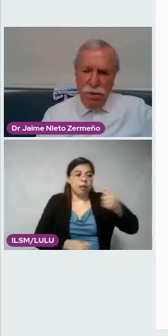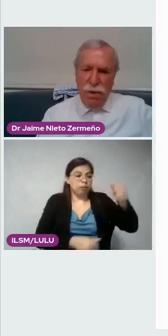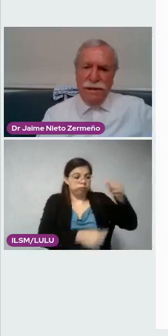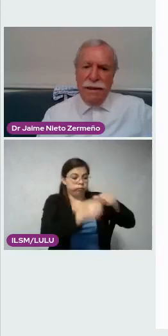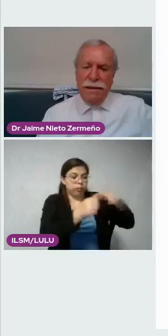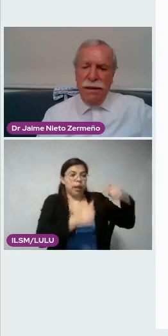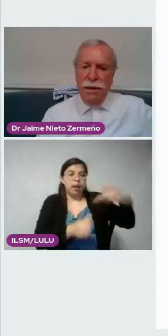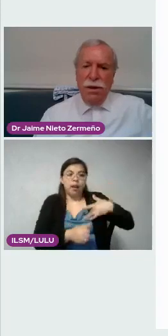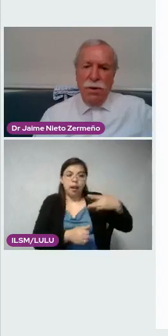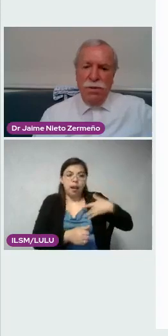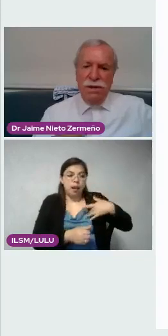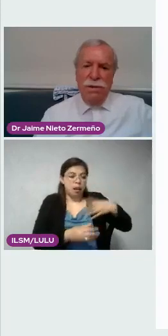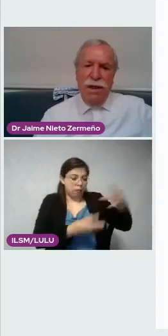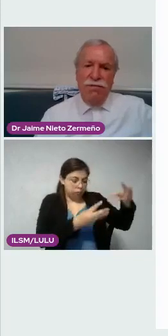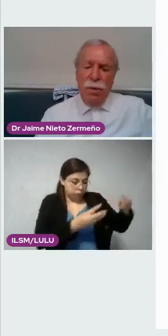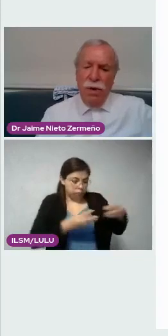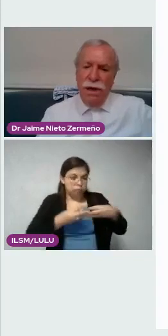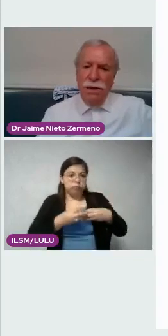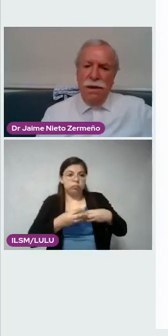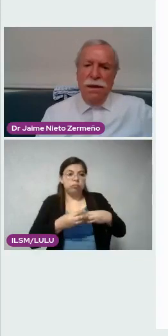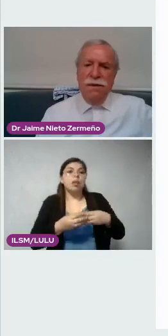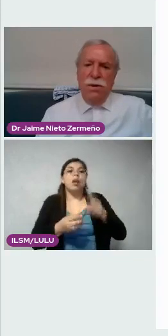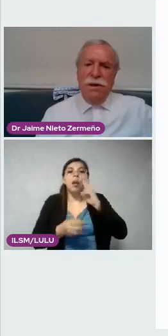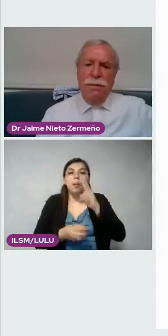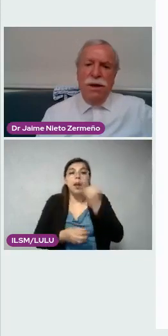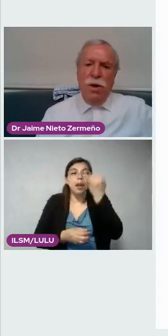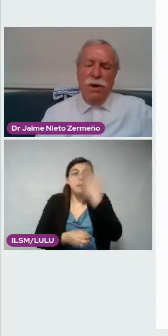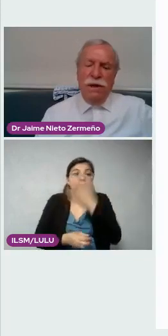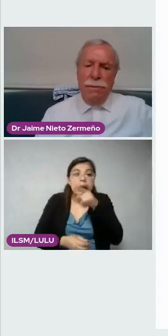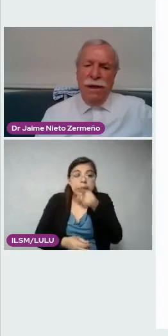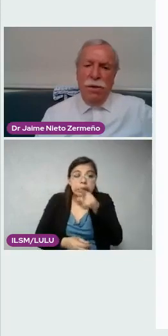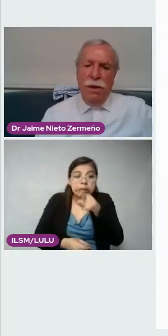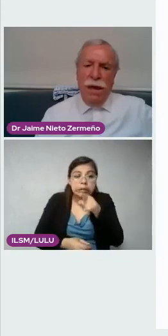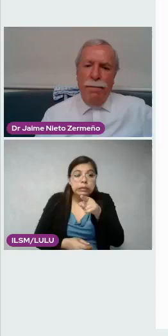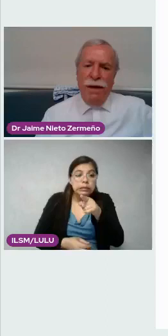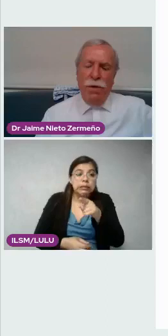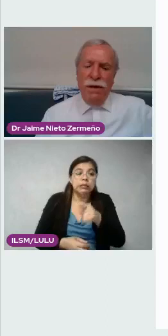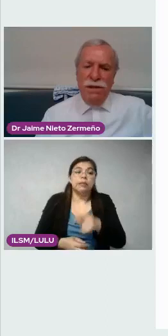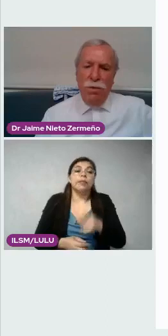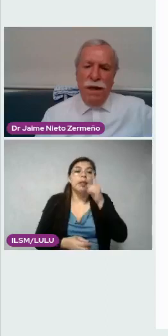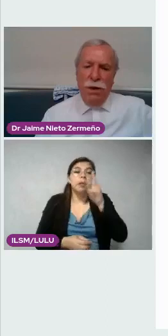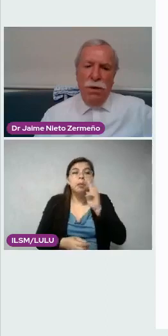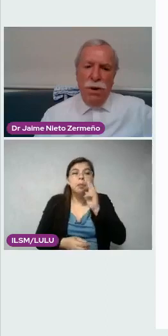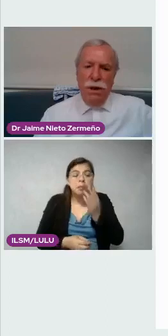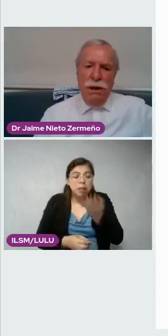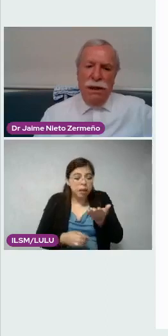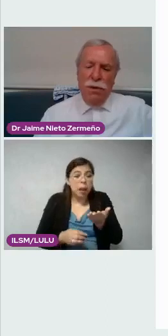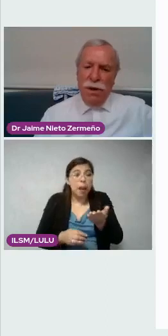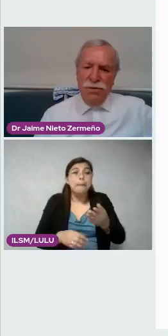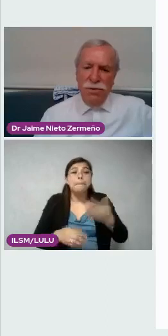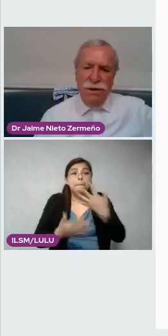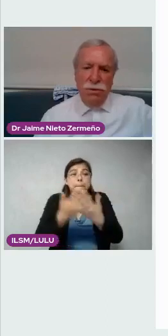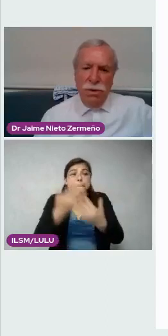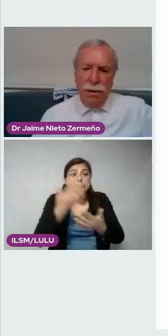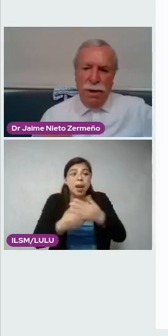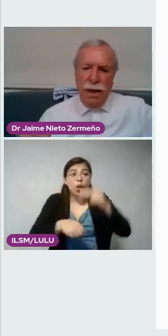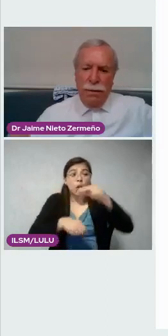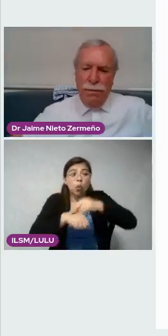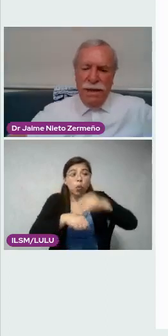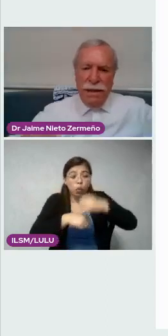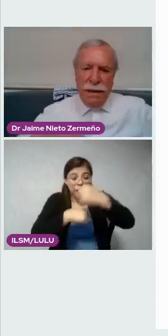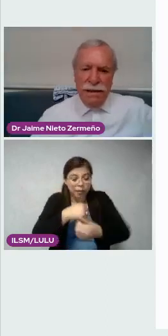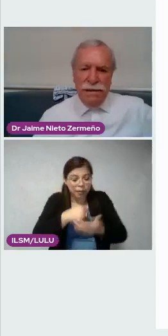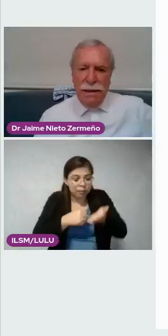un niño, en un lactante. Como se ve en la figura, es notable como el tamaño, la mano del cirujano y el corazoncito que